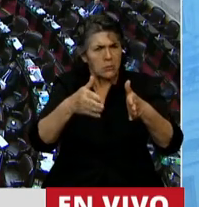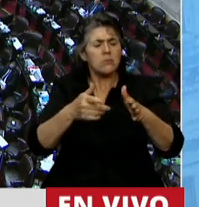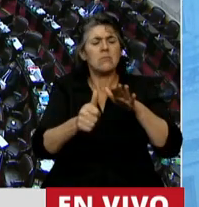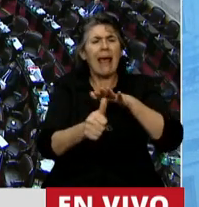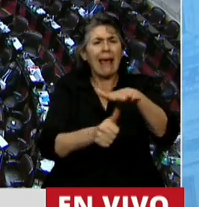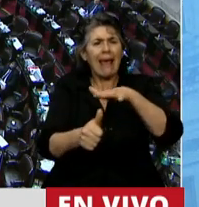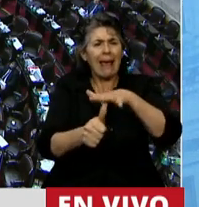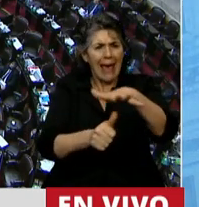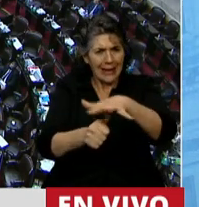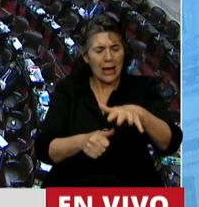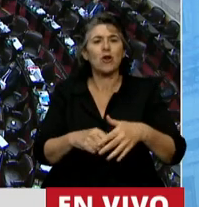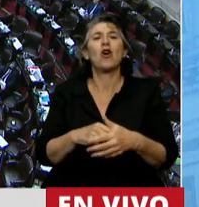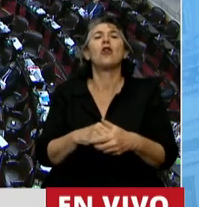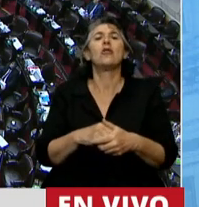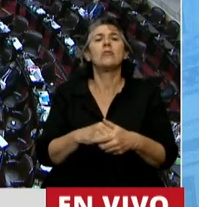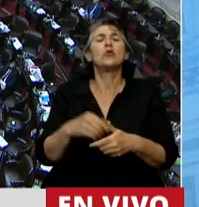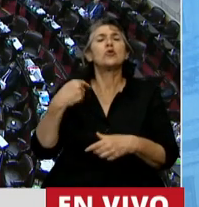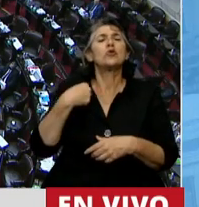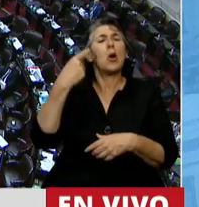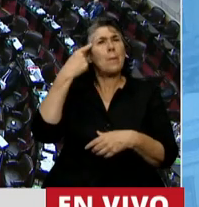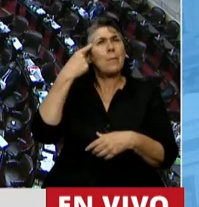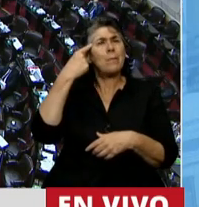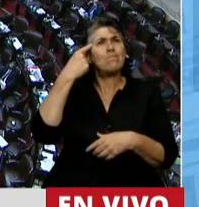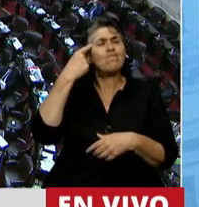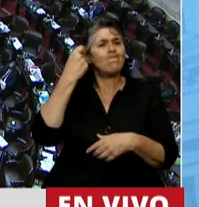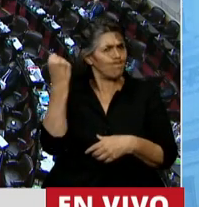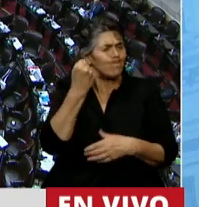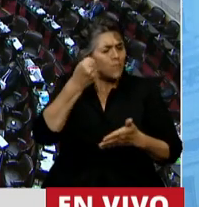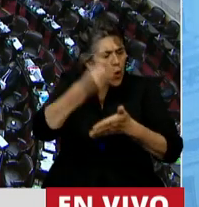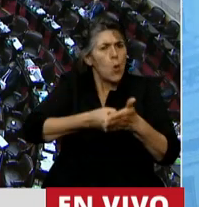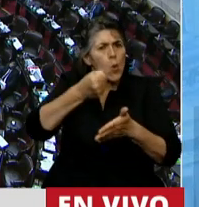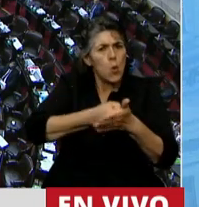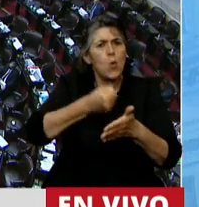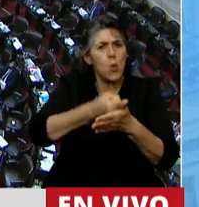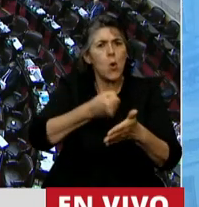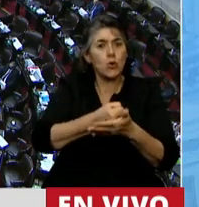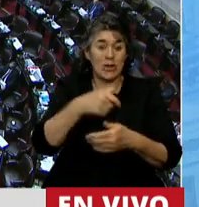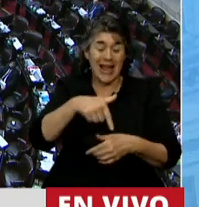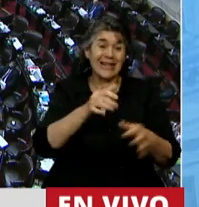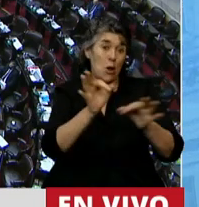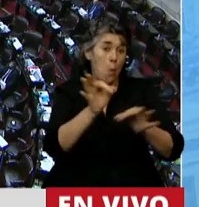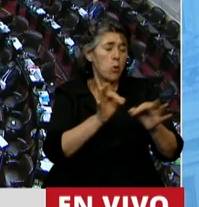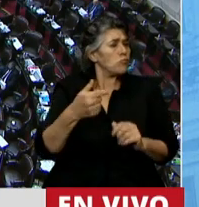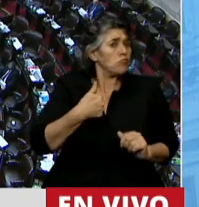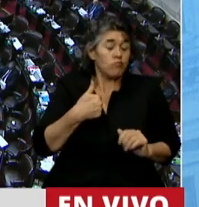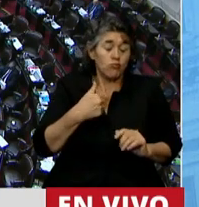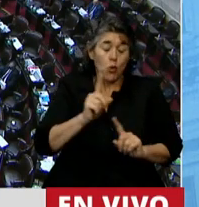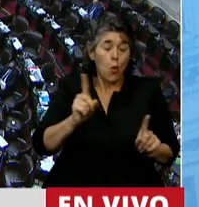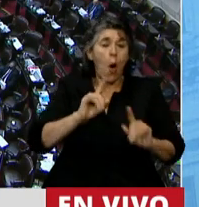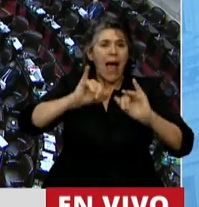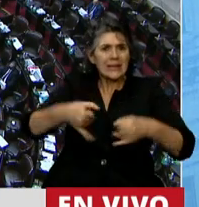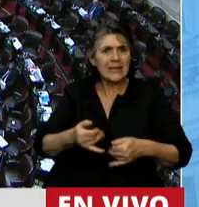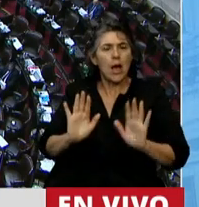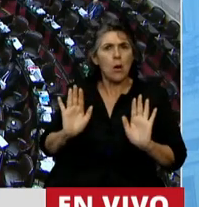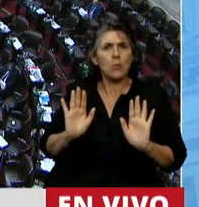Porque creo que la lucha, digamos, que se está dando en este proyecto de ley que no comparto, no es lo